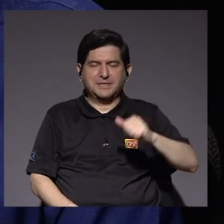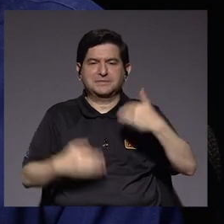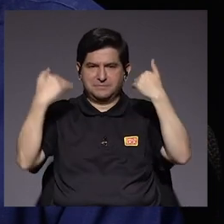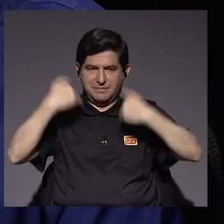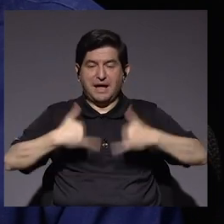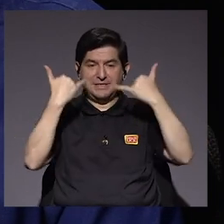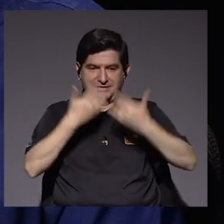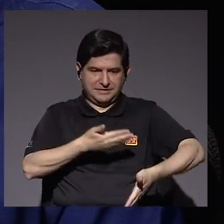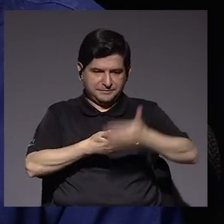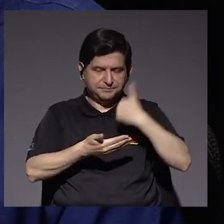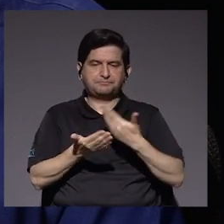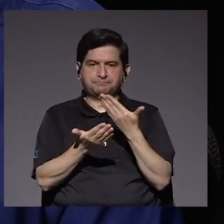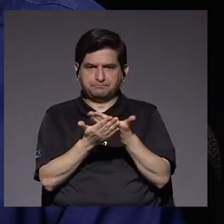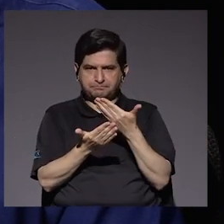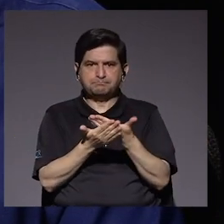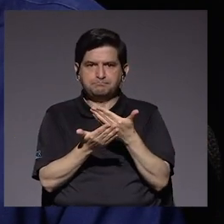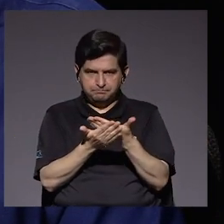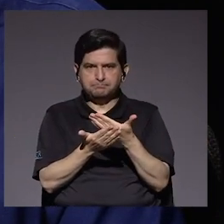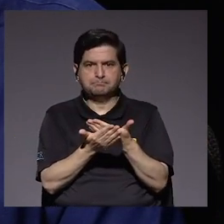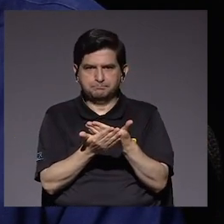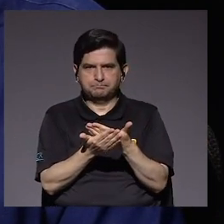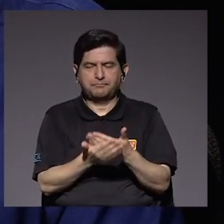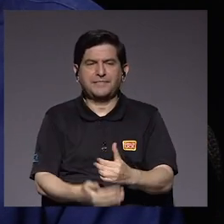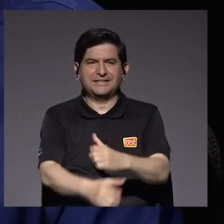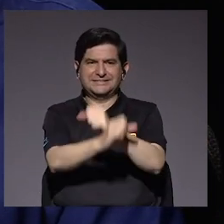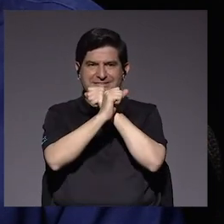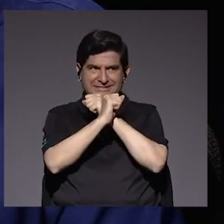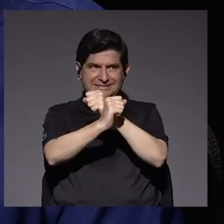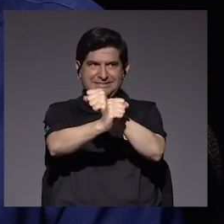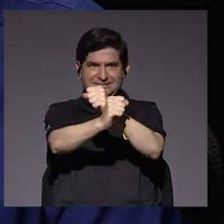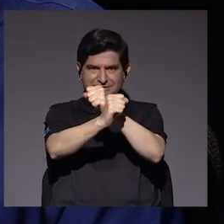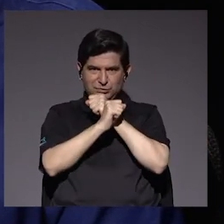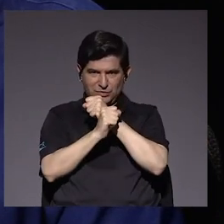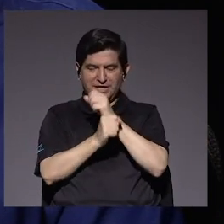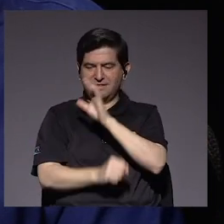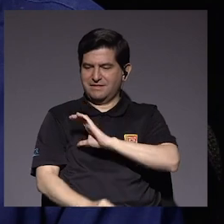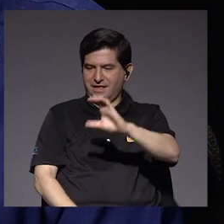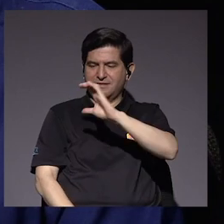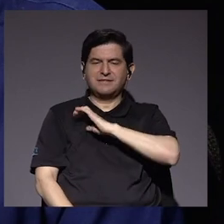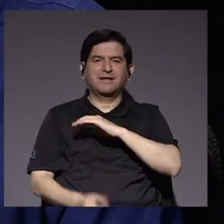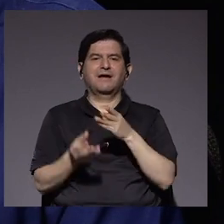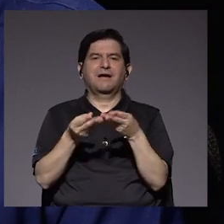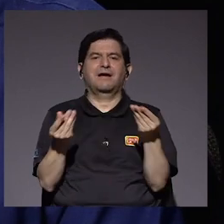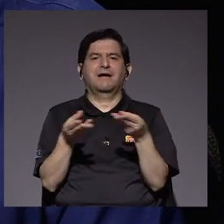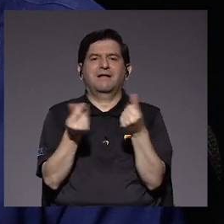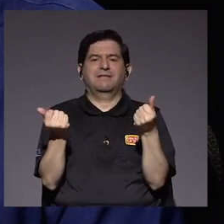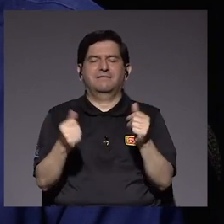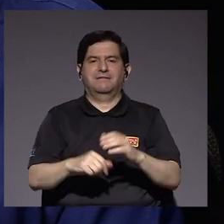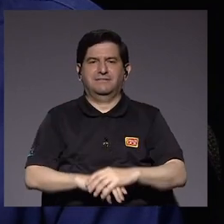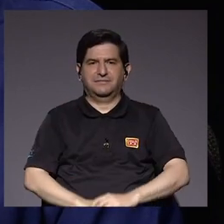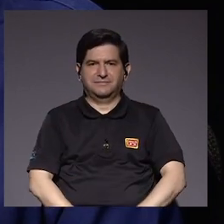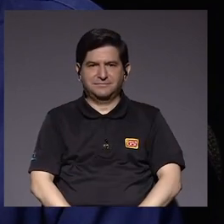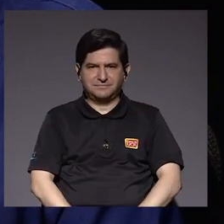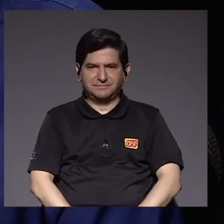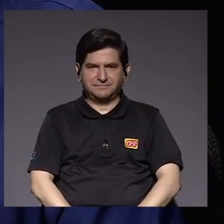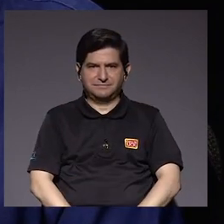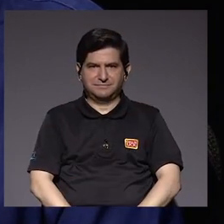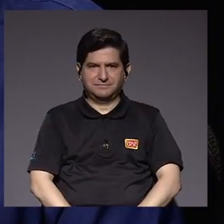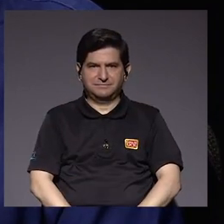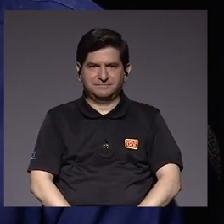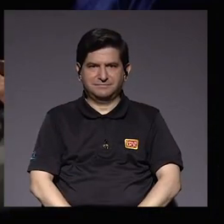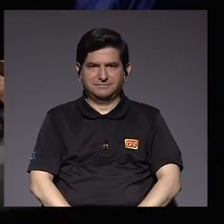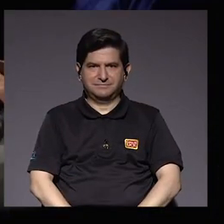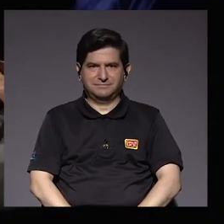pruebas anteriormente para garantizar la calidad del producto. Y no cuidarse. Y entonces,